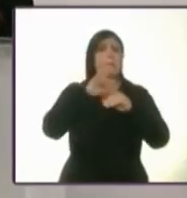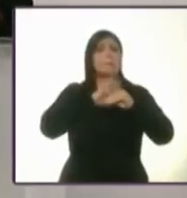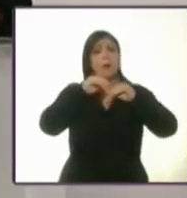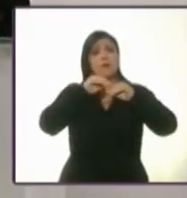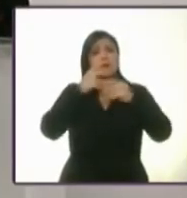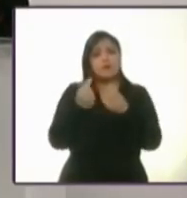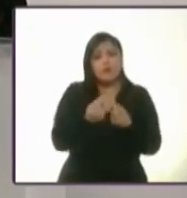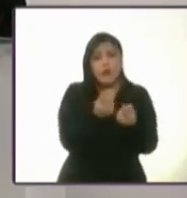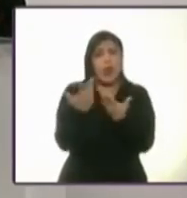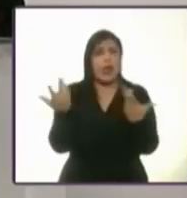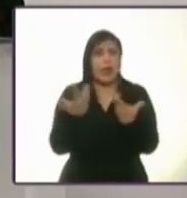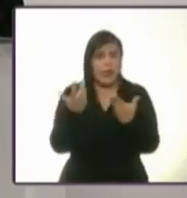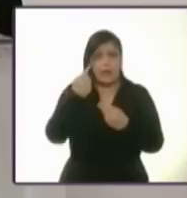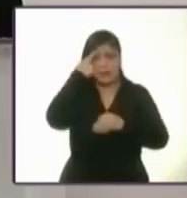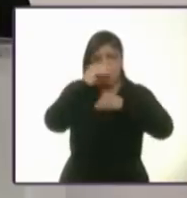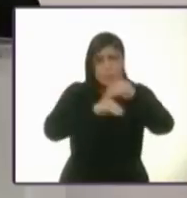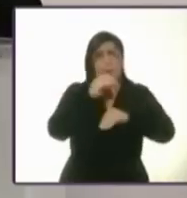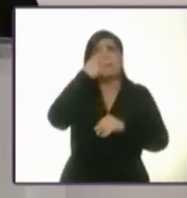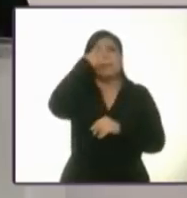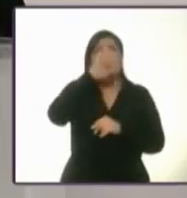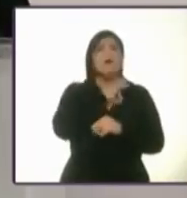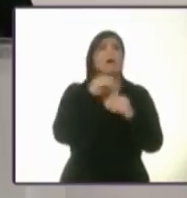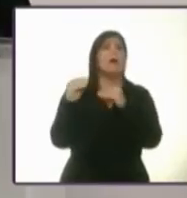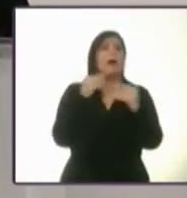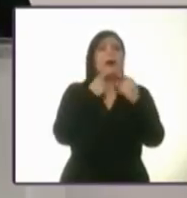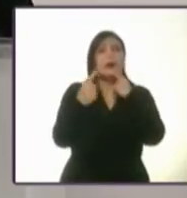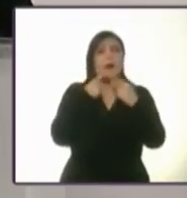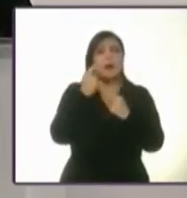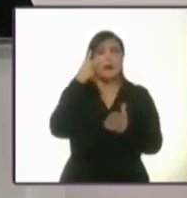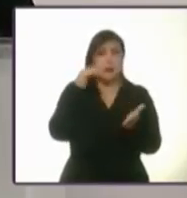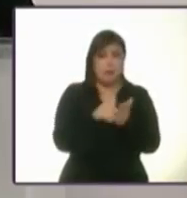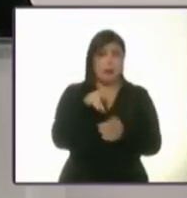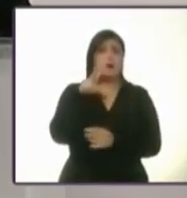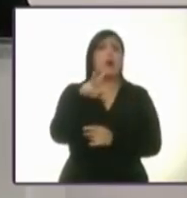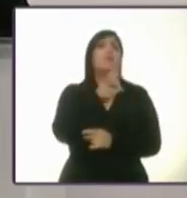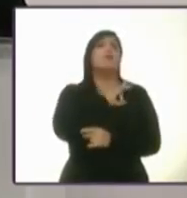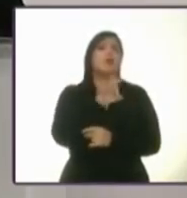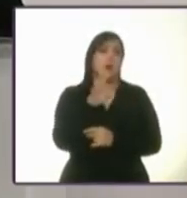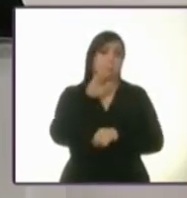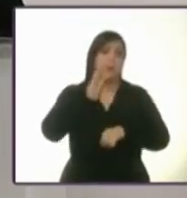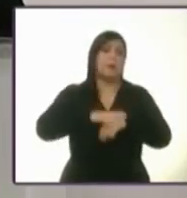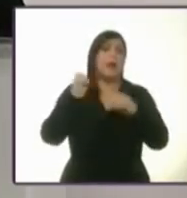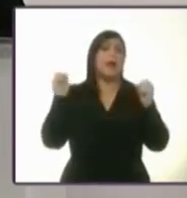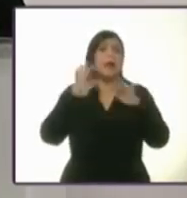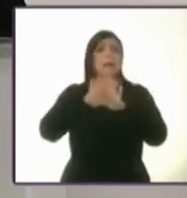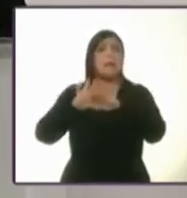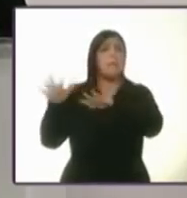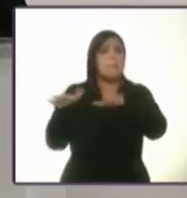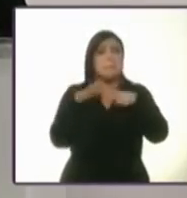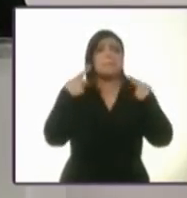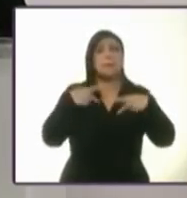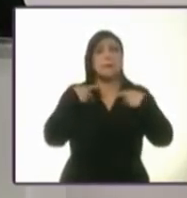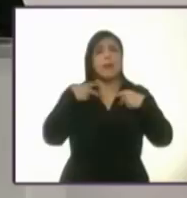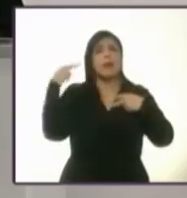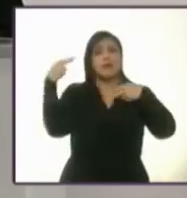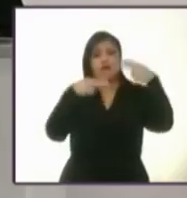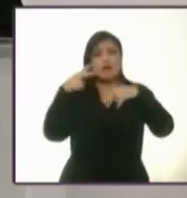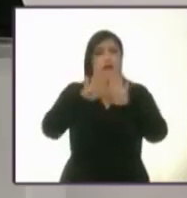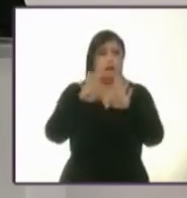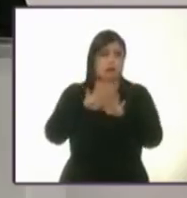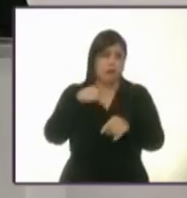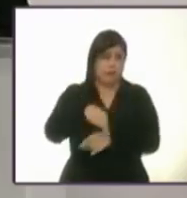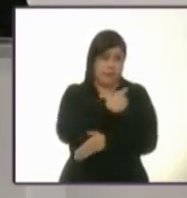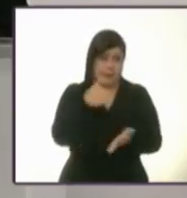dinamismo, se ha logrado que los debates de este dos mil dieciocho sean los de mayor audiencia en la historia de la ciudad.